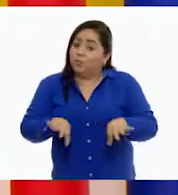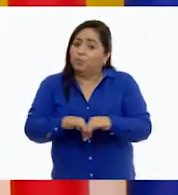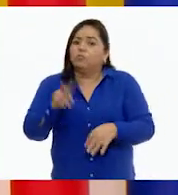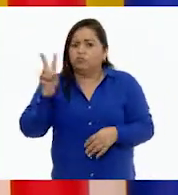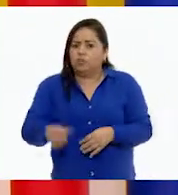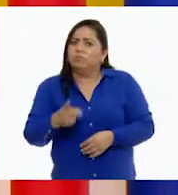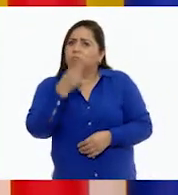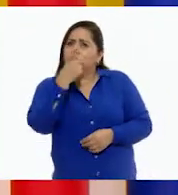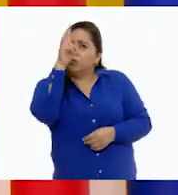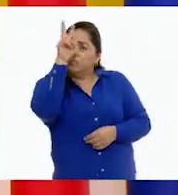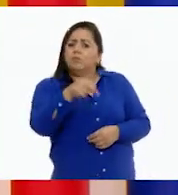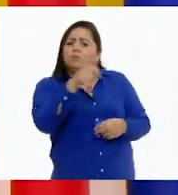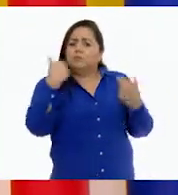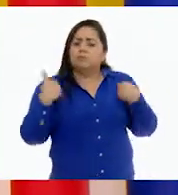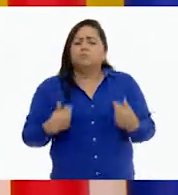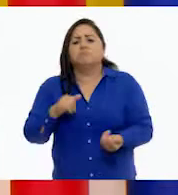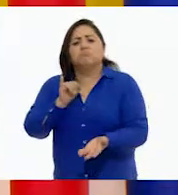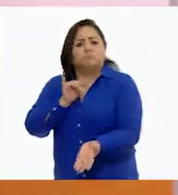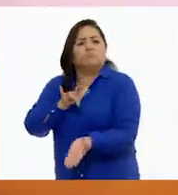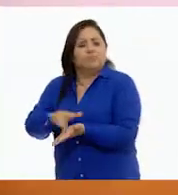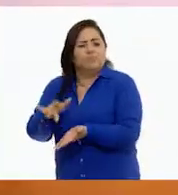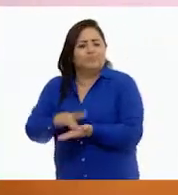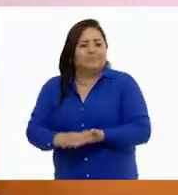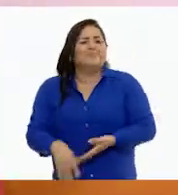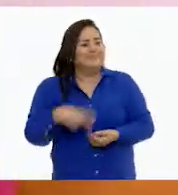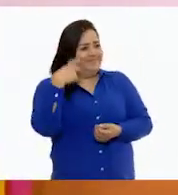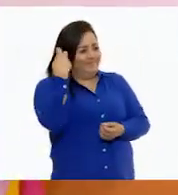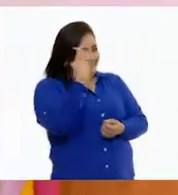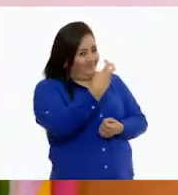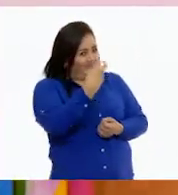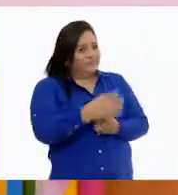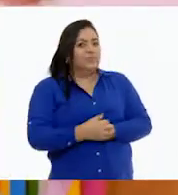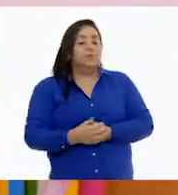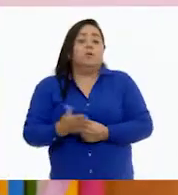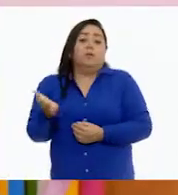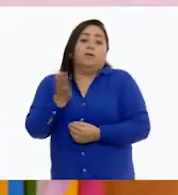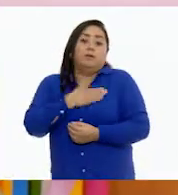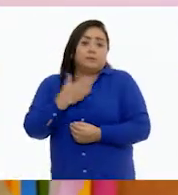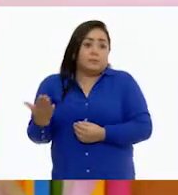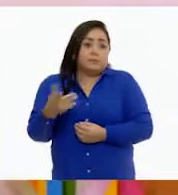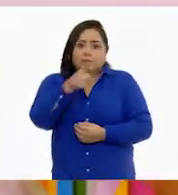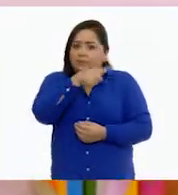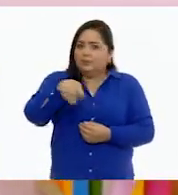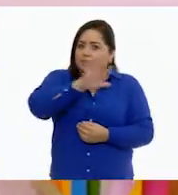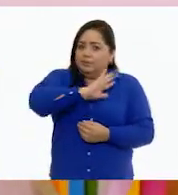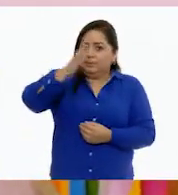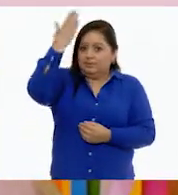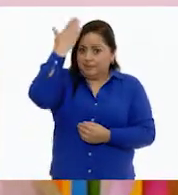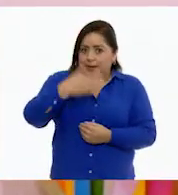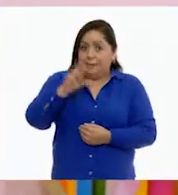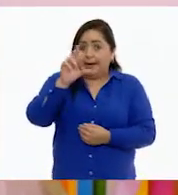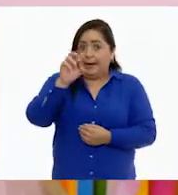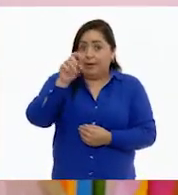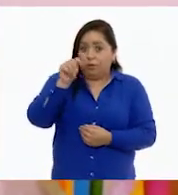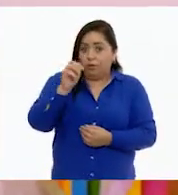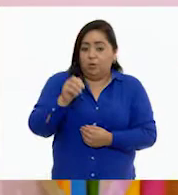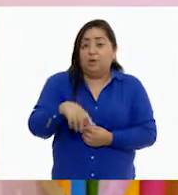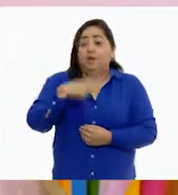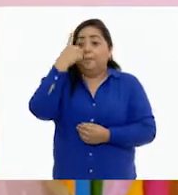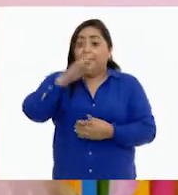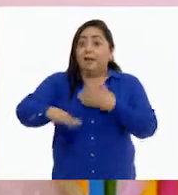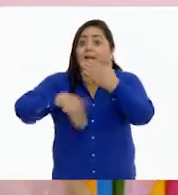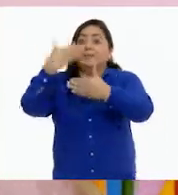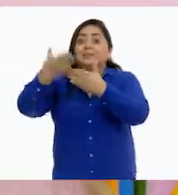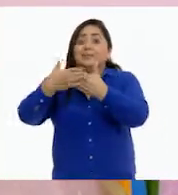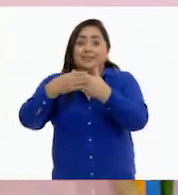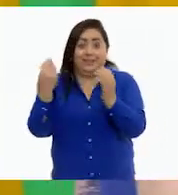fue sincero y que su maestra lo apoyó. Así es. Bueno, pues ya saben, llevan un reto. Para la